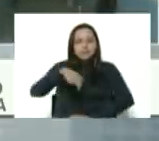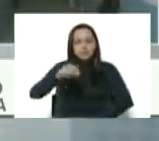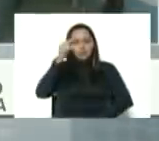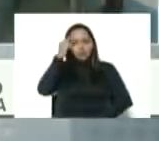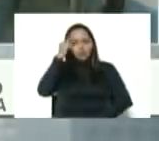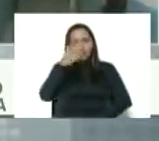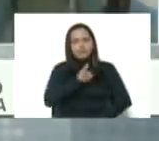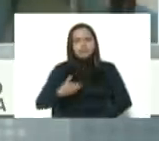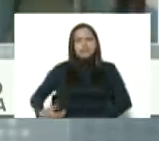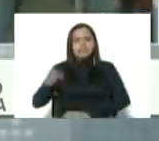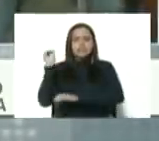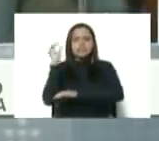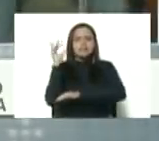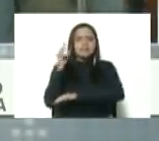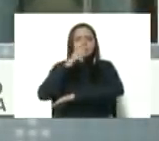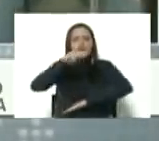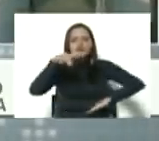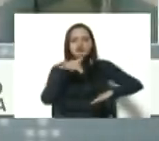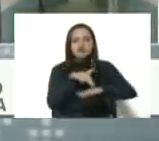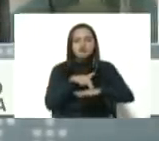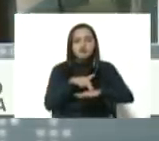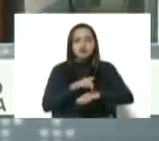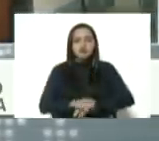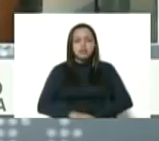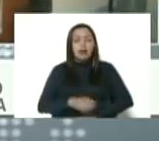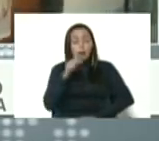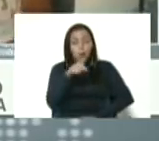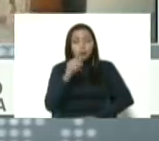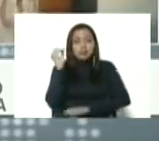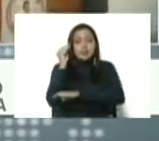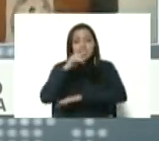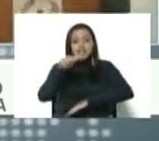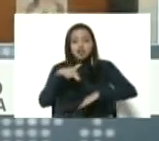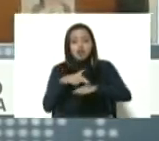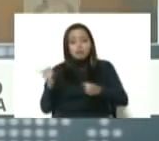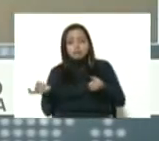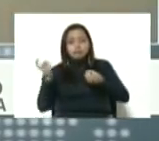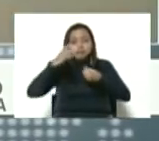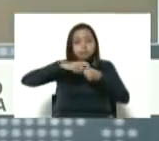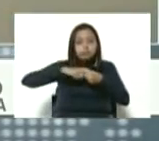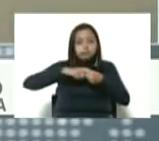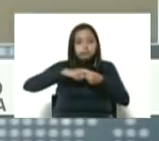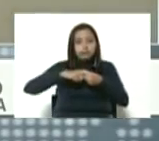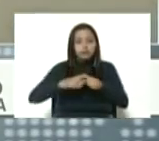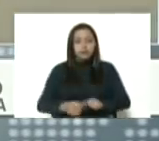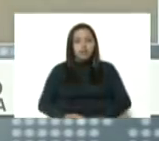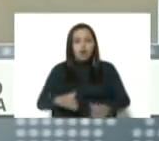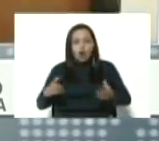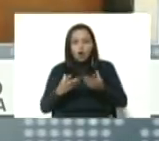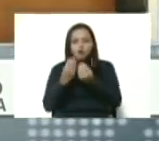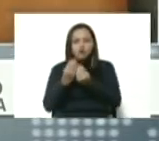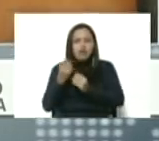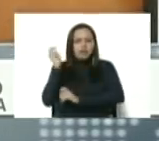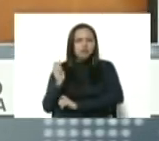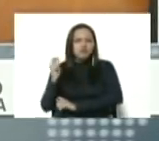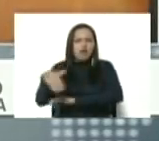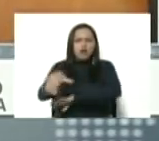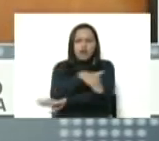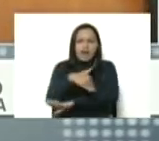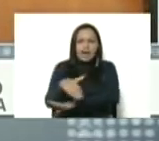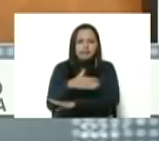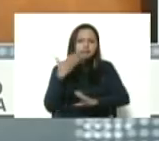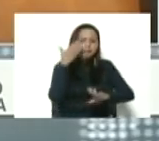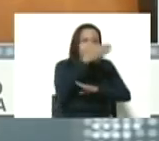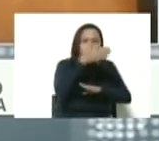presidente de la Asamblea Nacional que la Asamblea Nacional se incorpore con parlamentarismo de calle a la